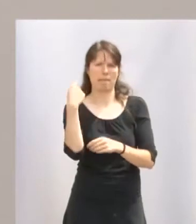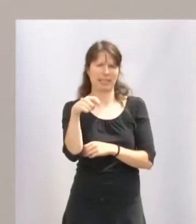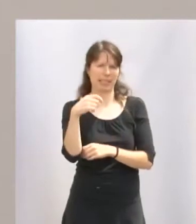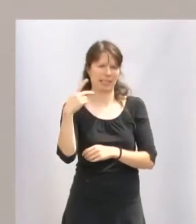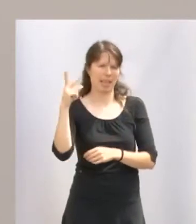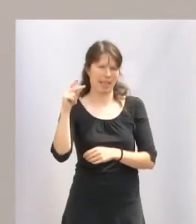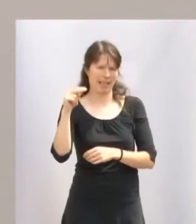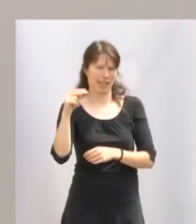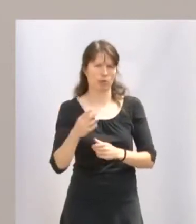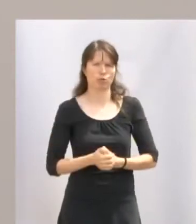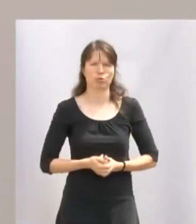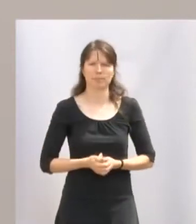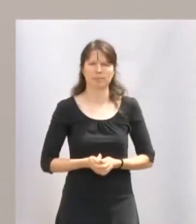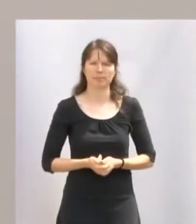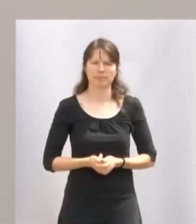Ceniceros González.